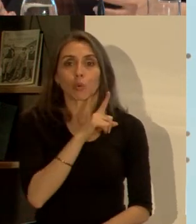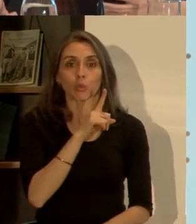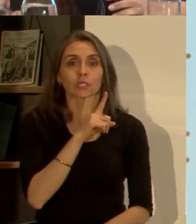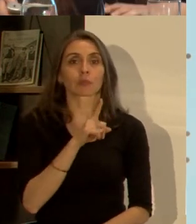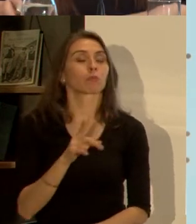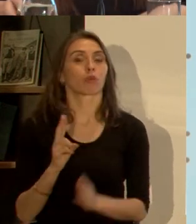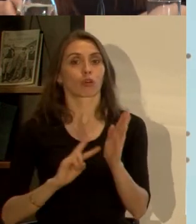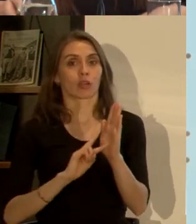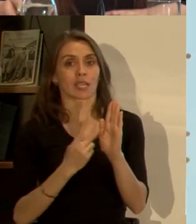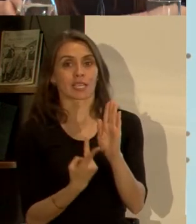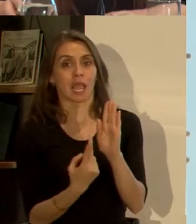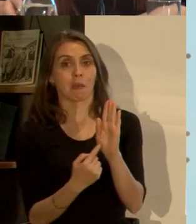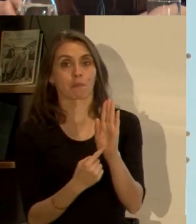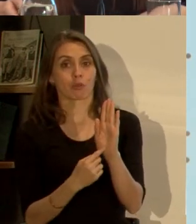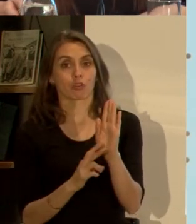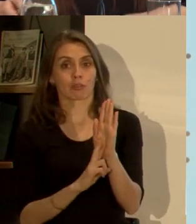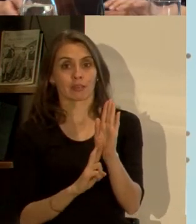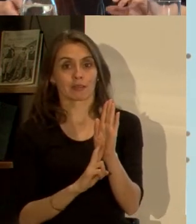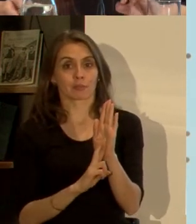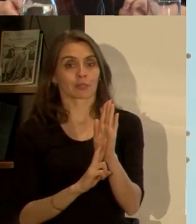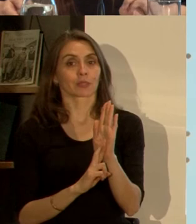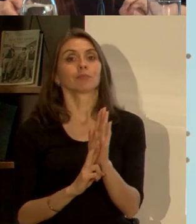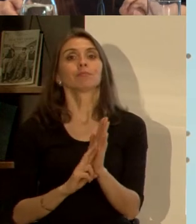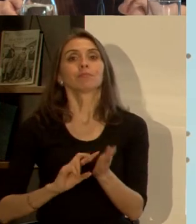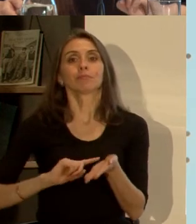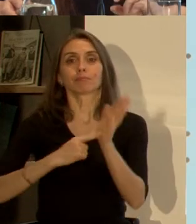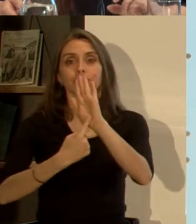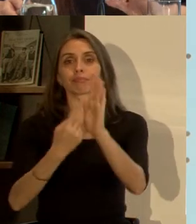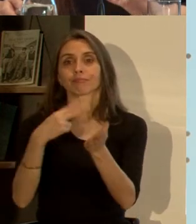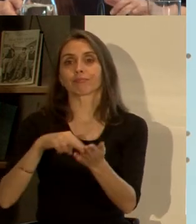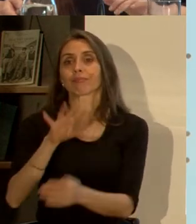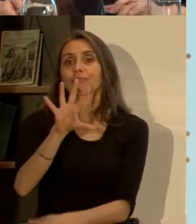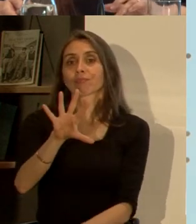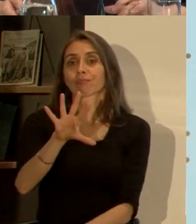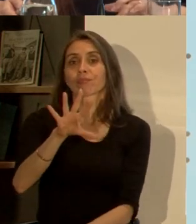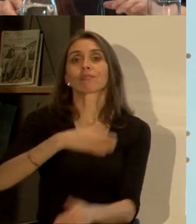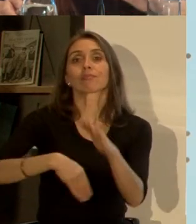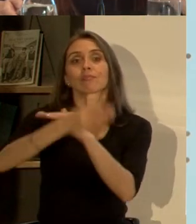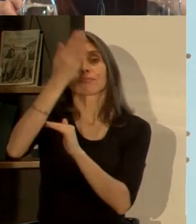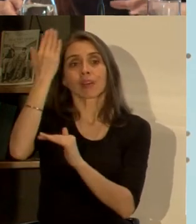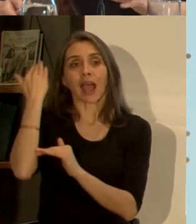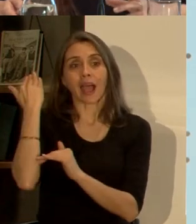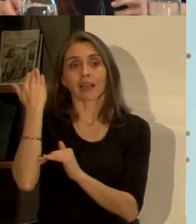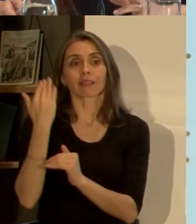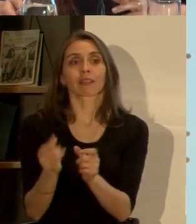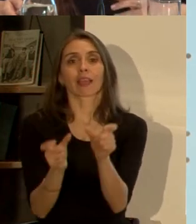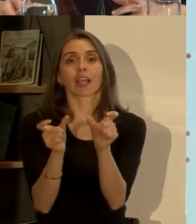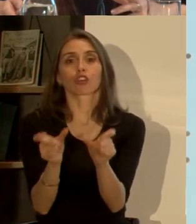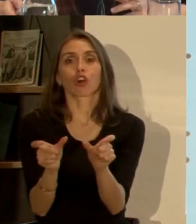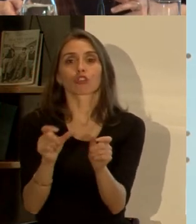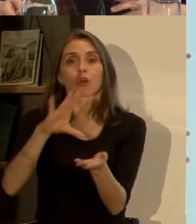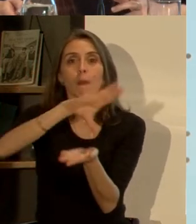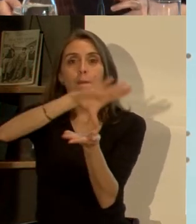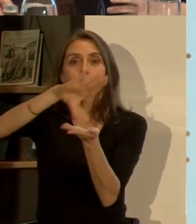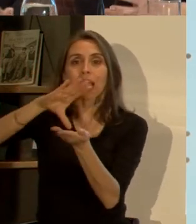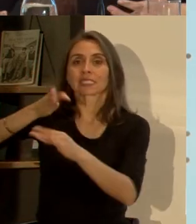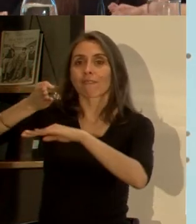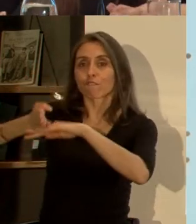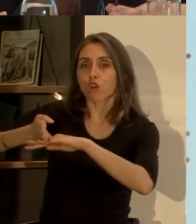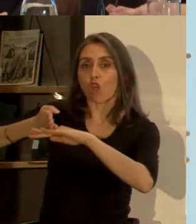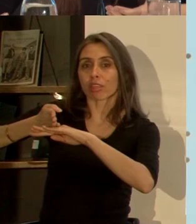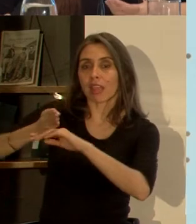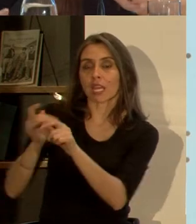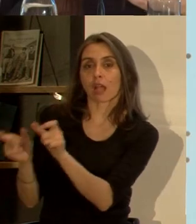último cambio que se introduce en esta nueva versión del año 2005 es que antes solamente se hacía control en las fronteras de los eventos